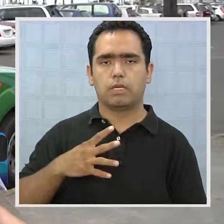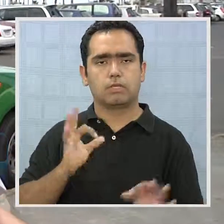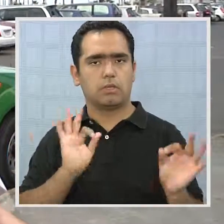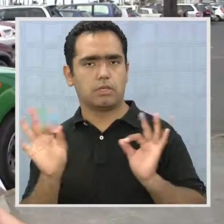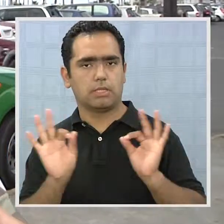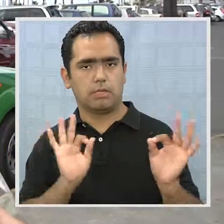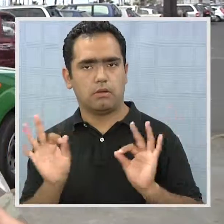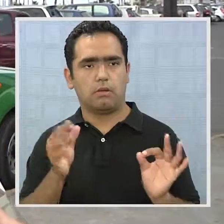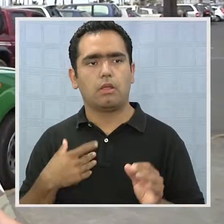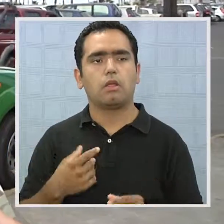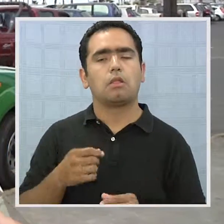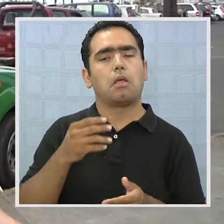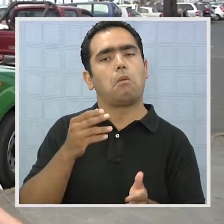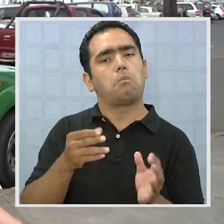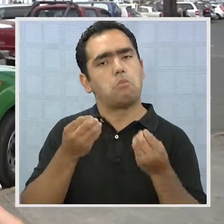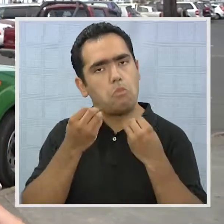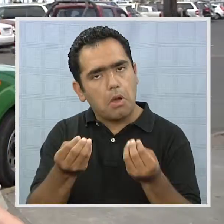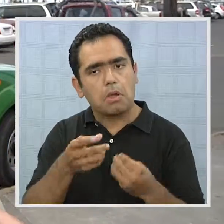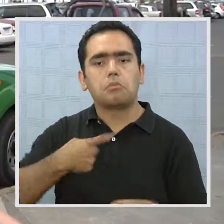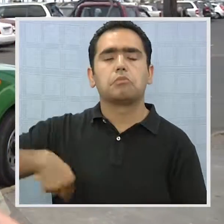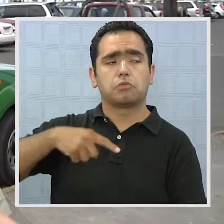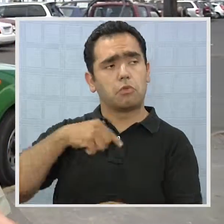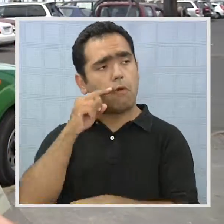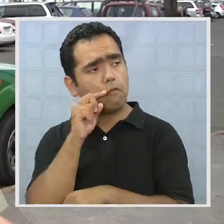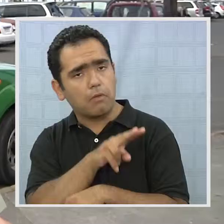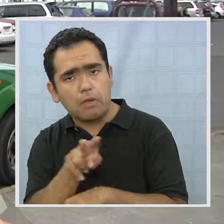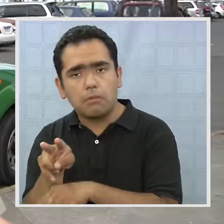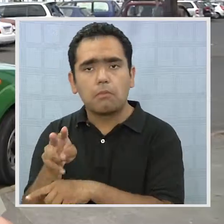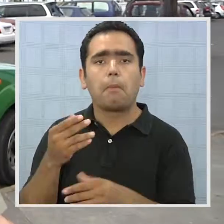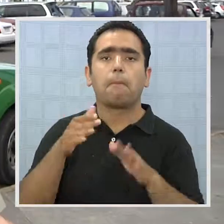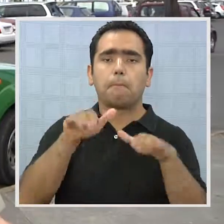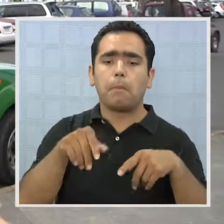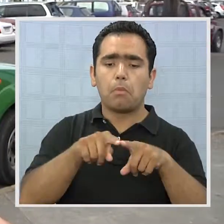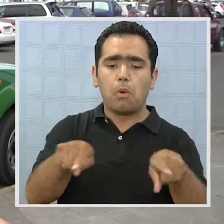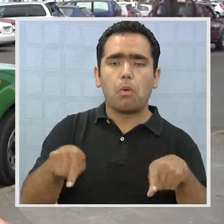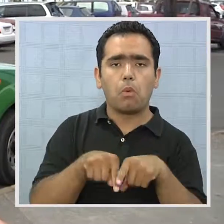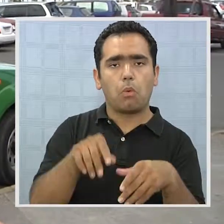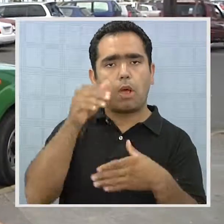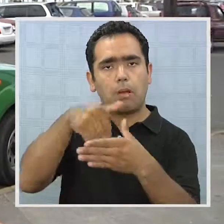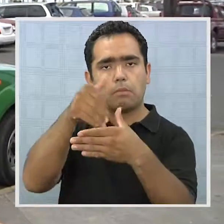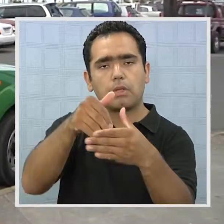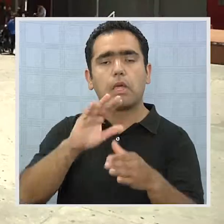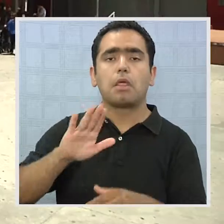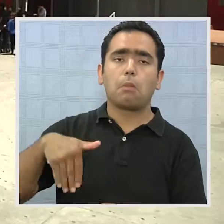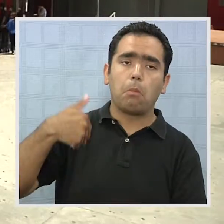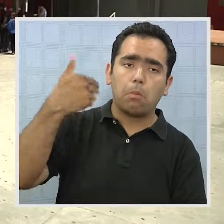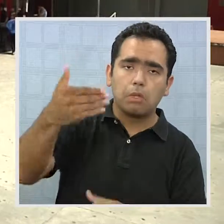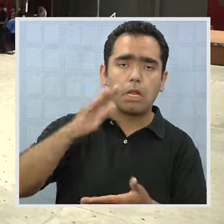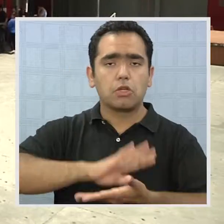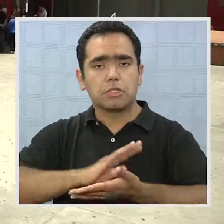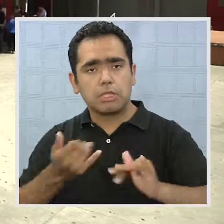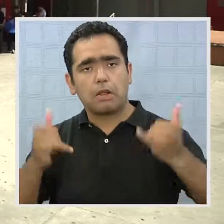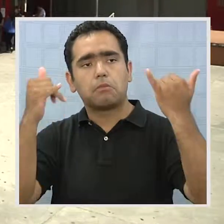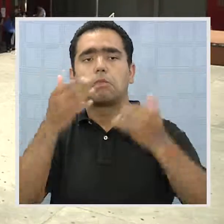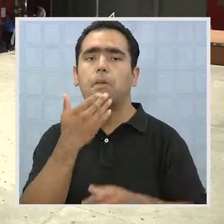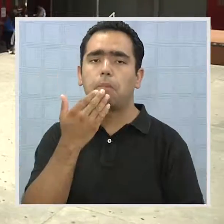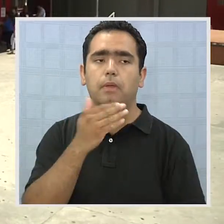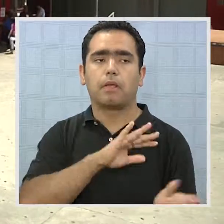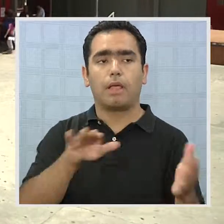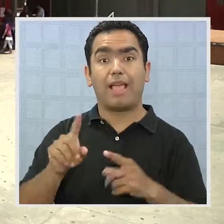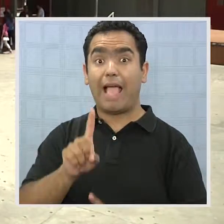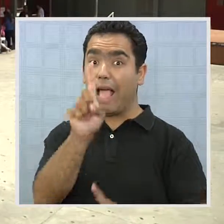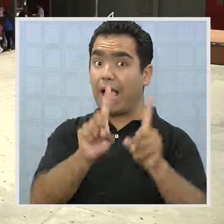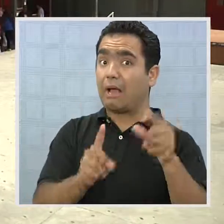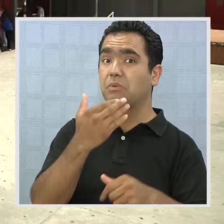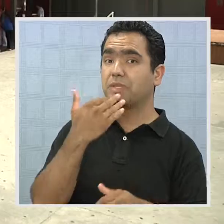comprobó y nosotros lo vimos en terreno, tanto en el mismo acto eleccionario como posterior a las celebraciones. Aunque algunos se retrasaron